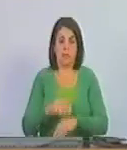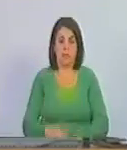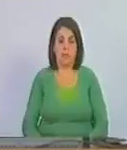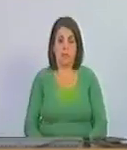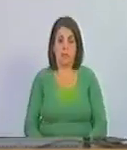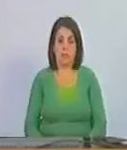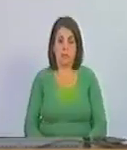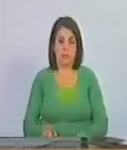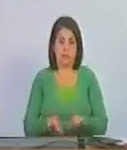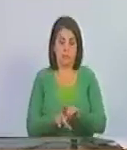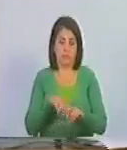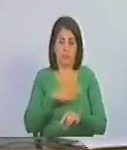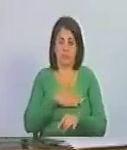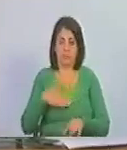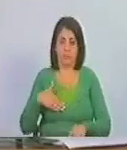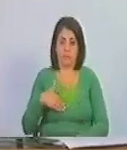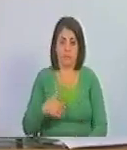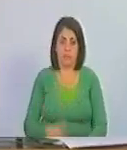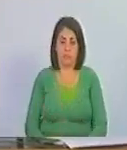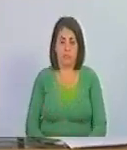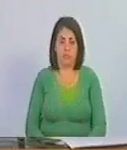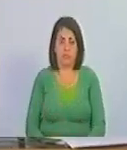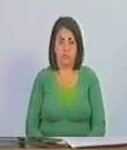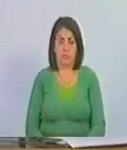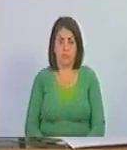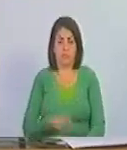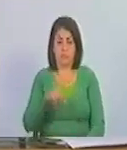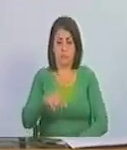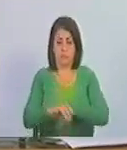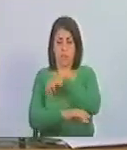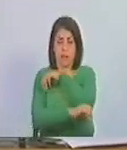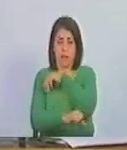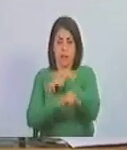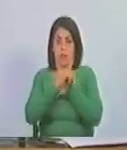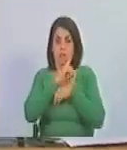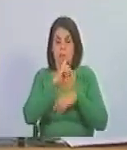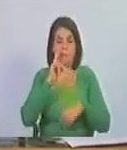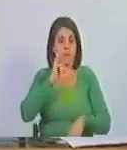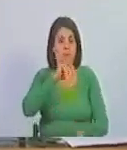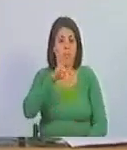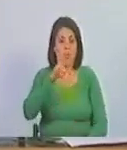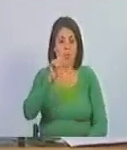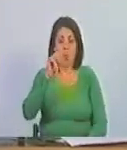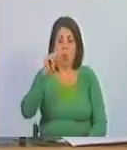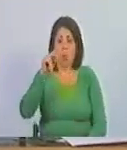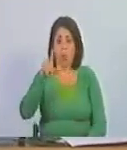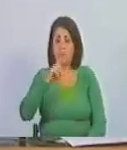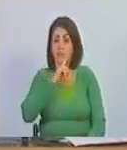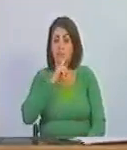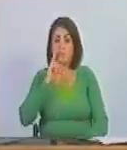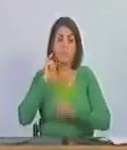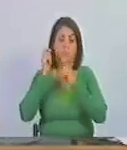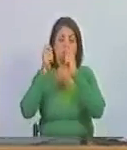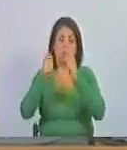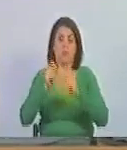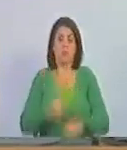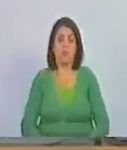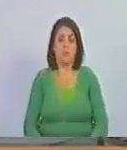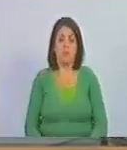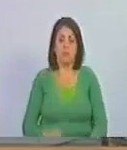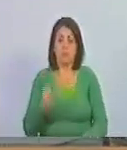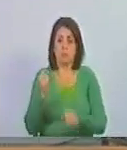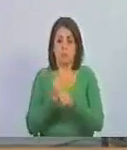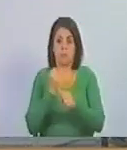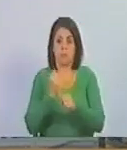así como la intención de ese delincuente llamado Juan Guaidó fue nombrar a un